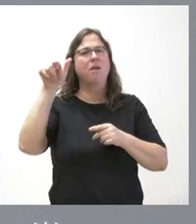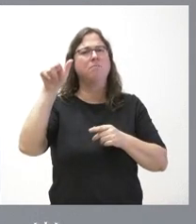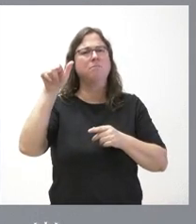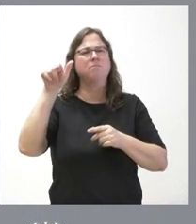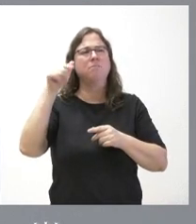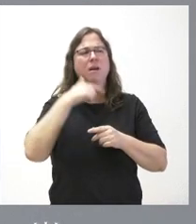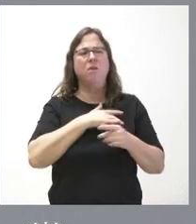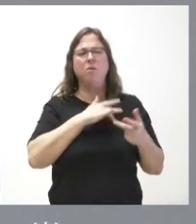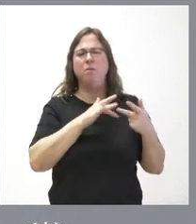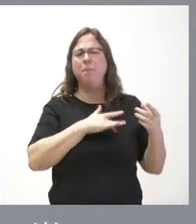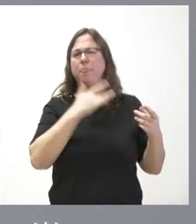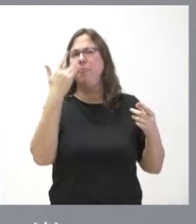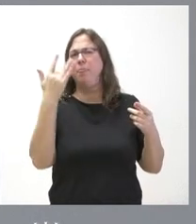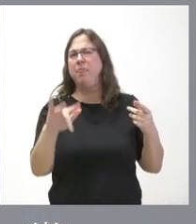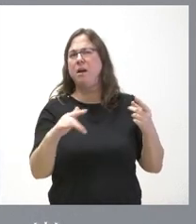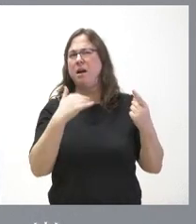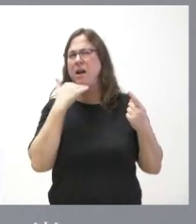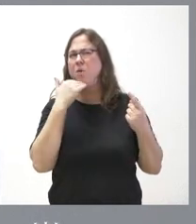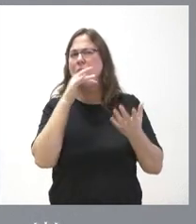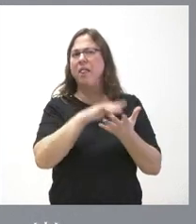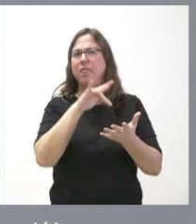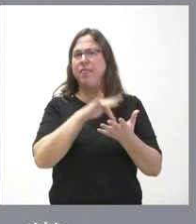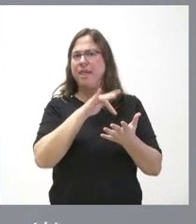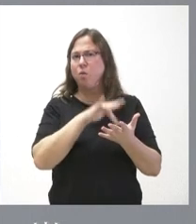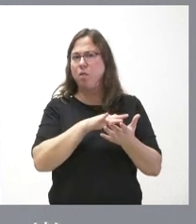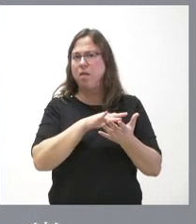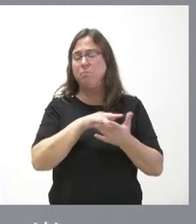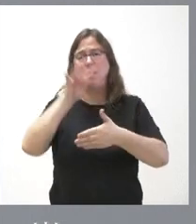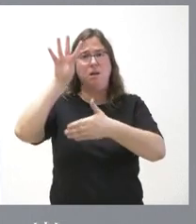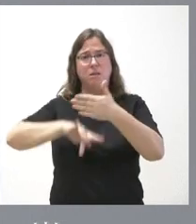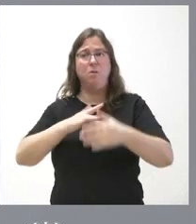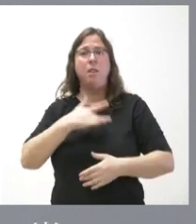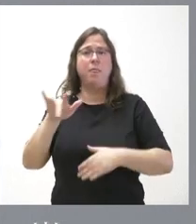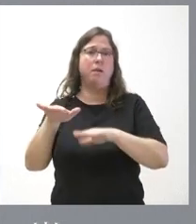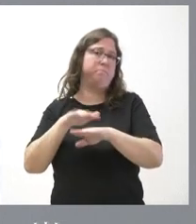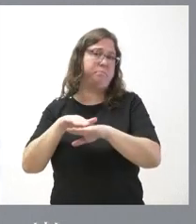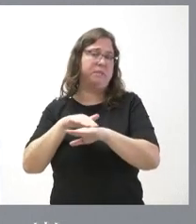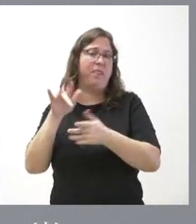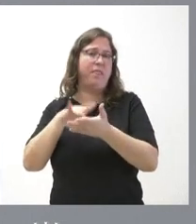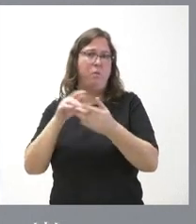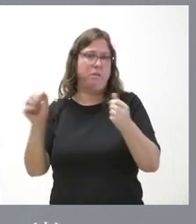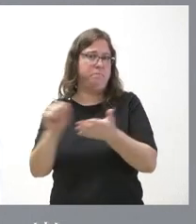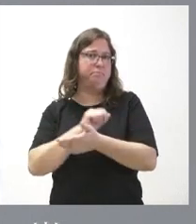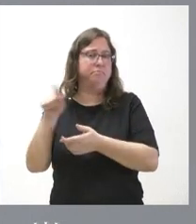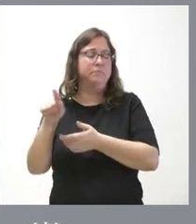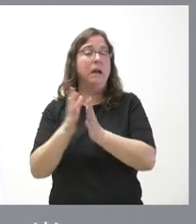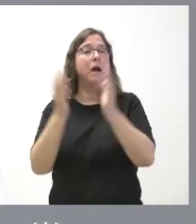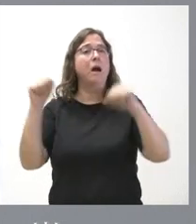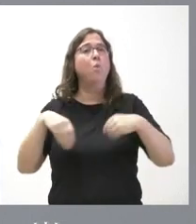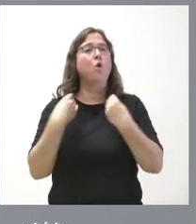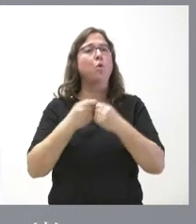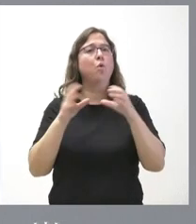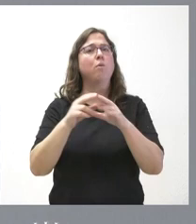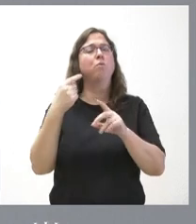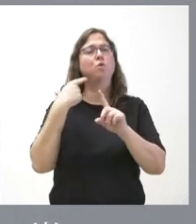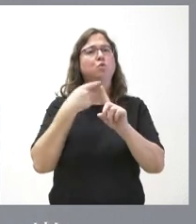una deuda a la Comunidad de Cataluña. en el pacto con Sumar se estaba hablando de un modelo de